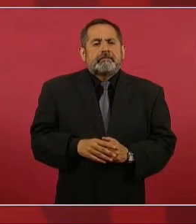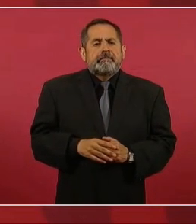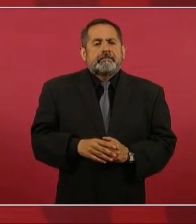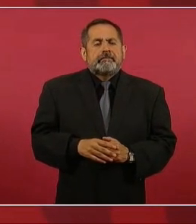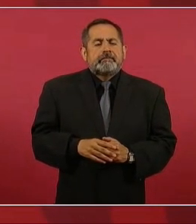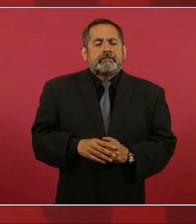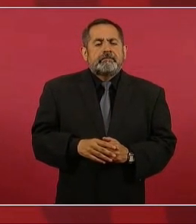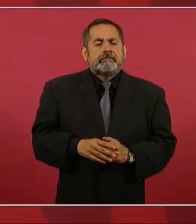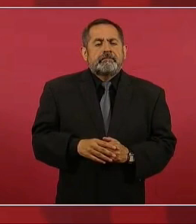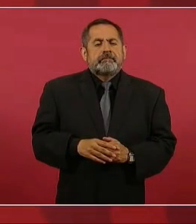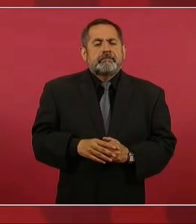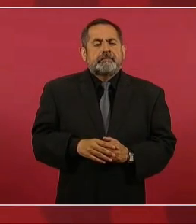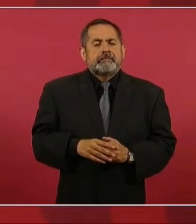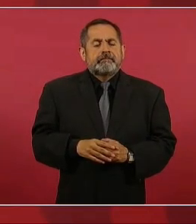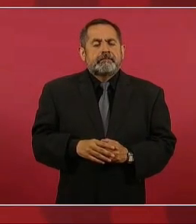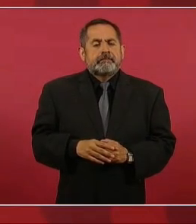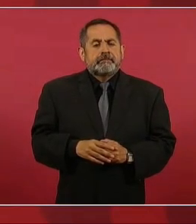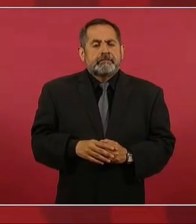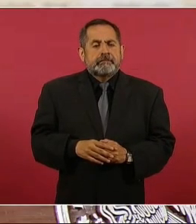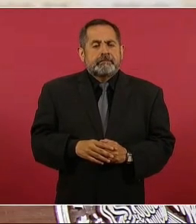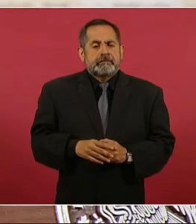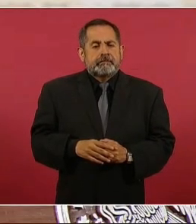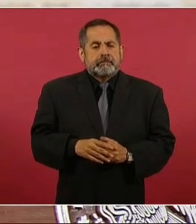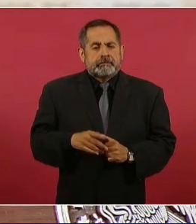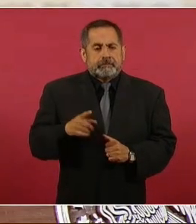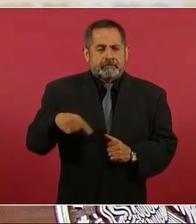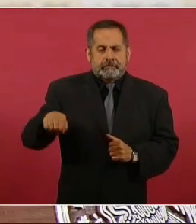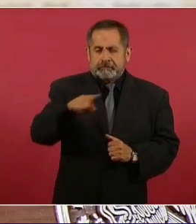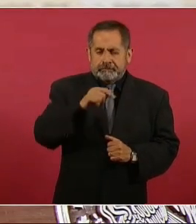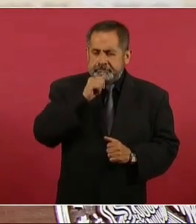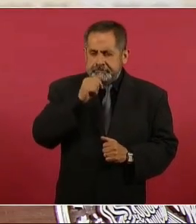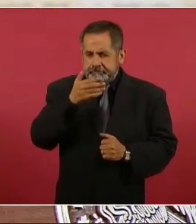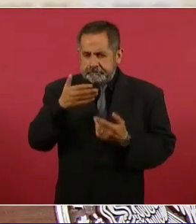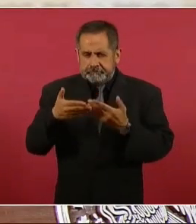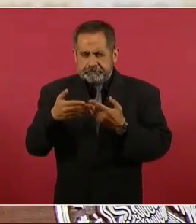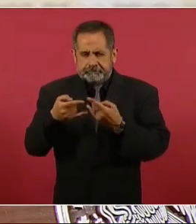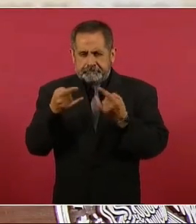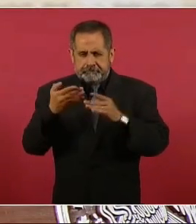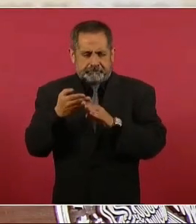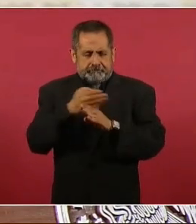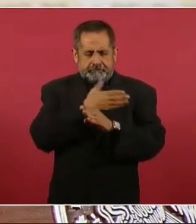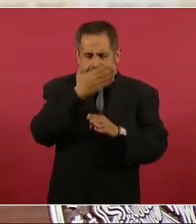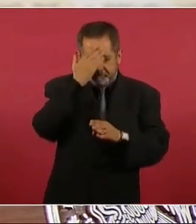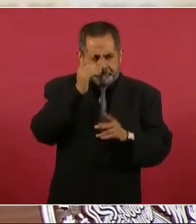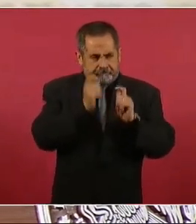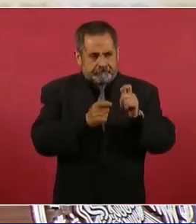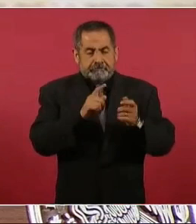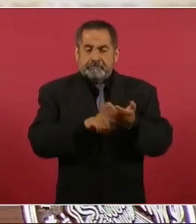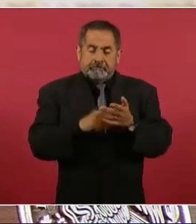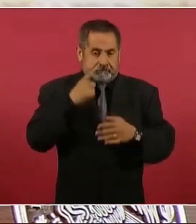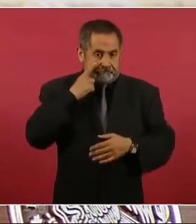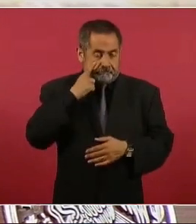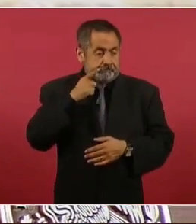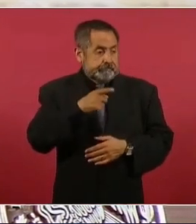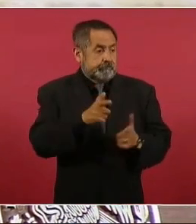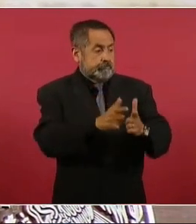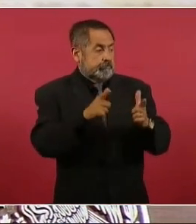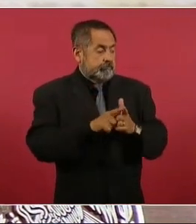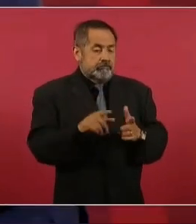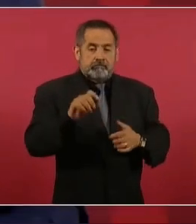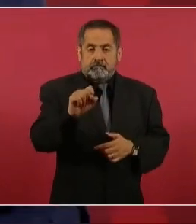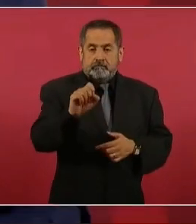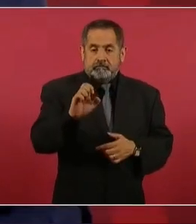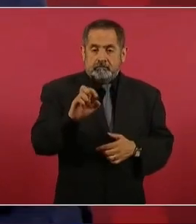Para los que no tienen los antecedentes, los CERI pues tienen